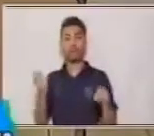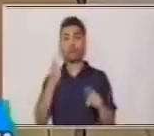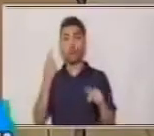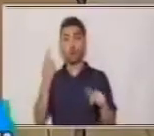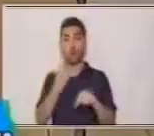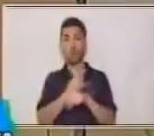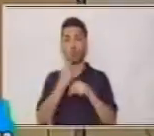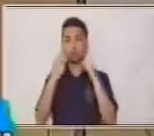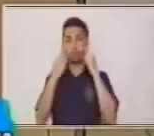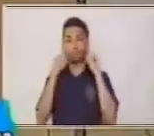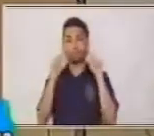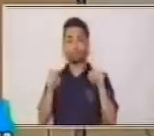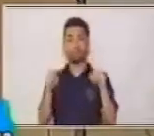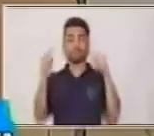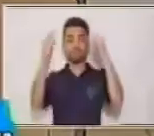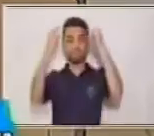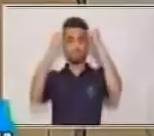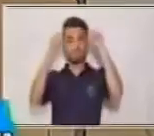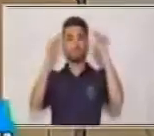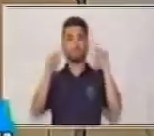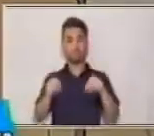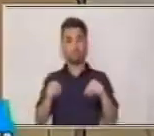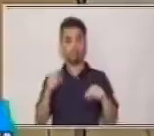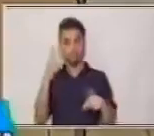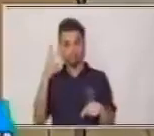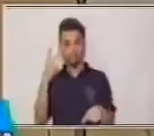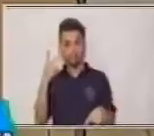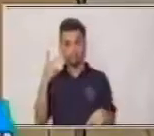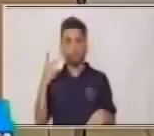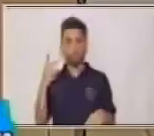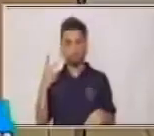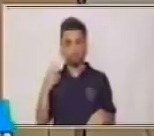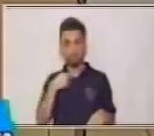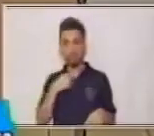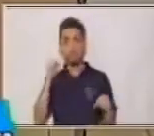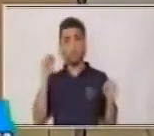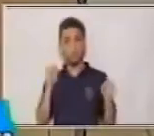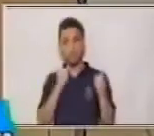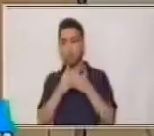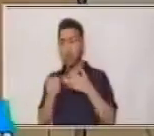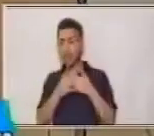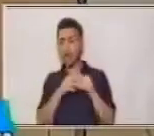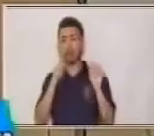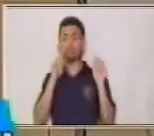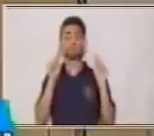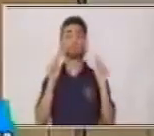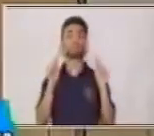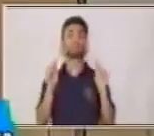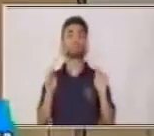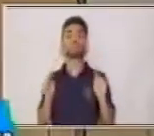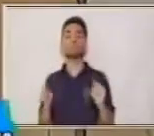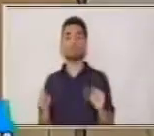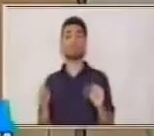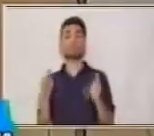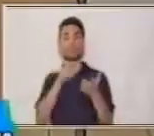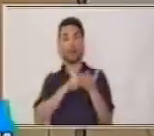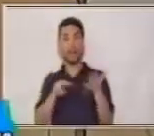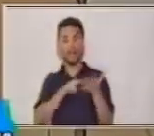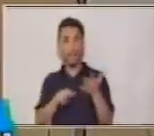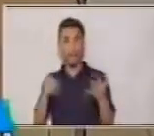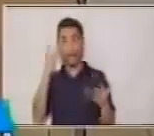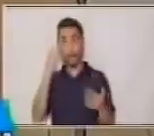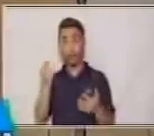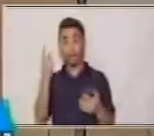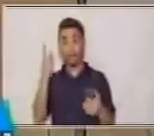y la mente. Entonces, yo puedo tomar cualquier texto, leerlo, comprenderlo,